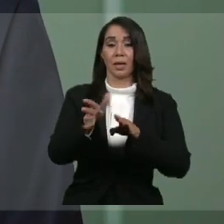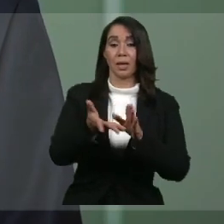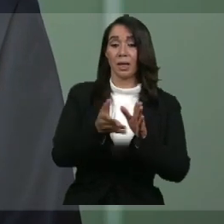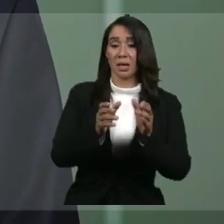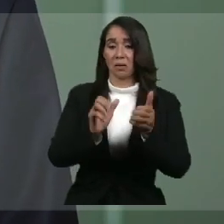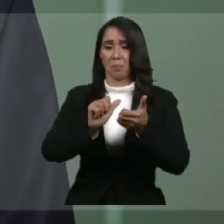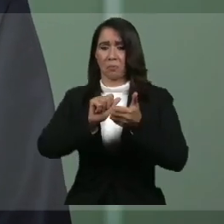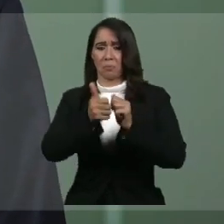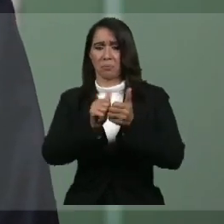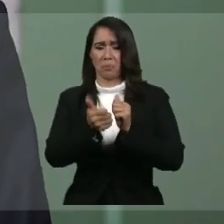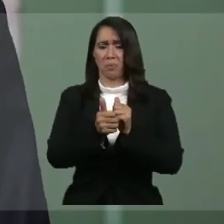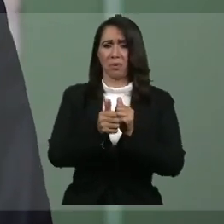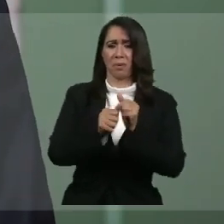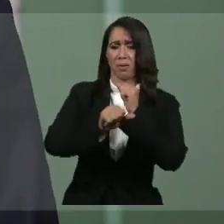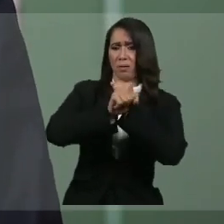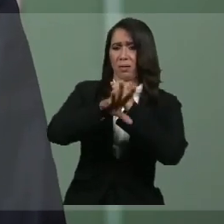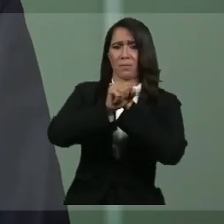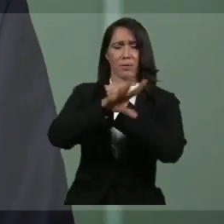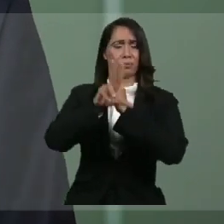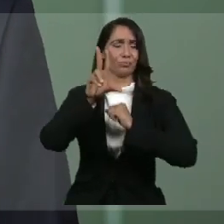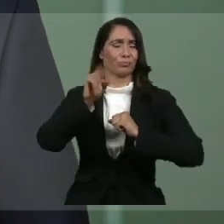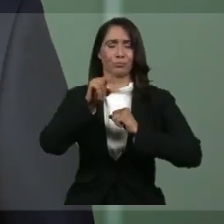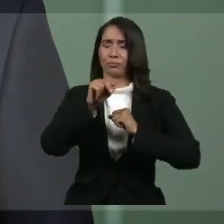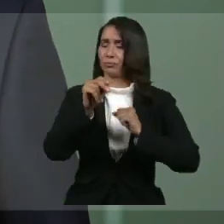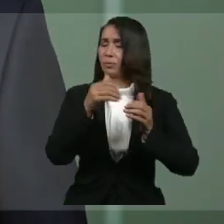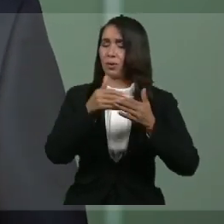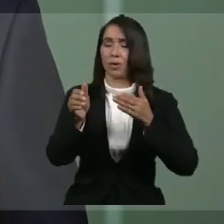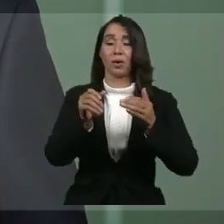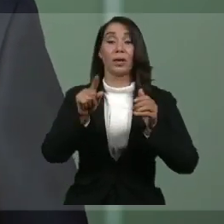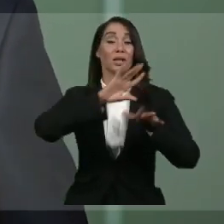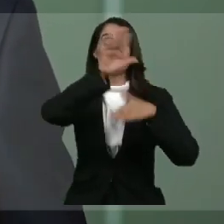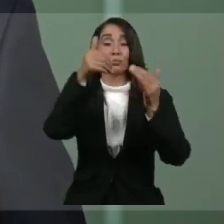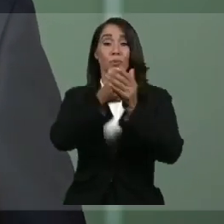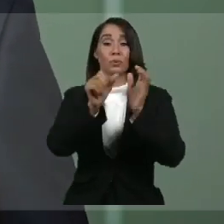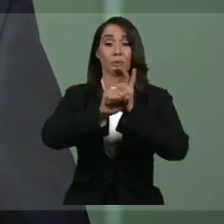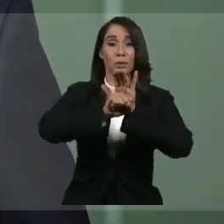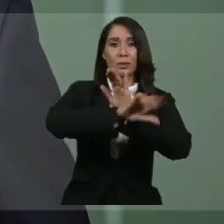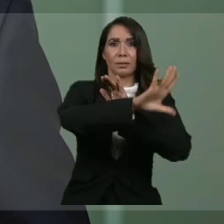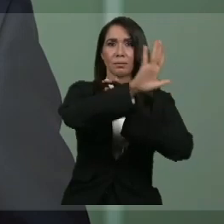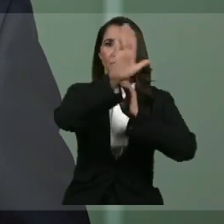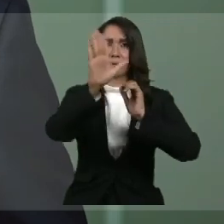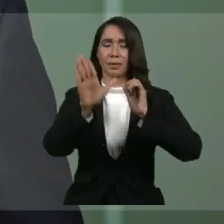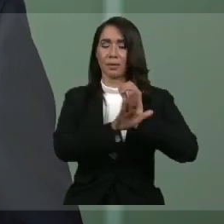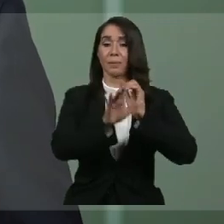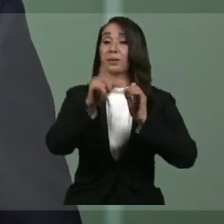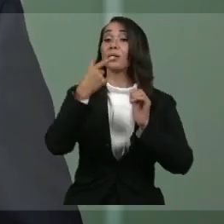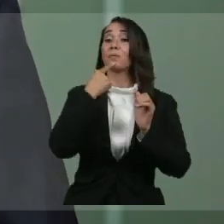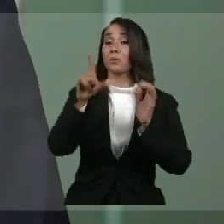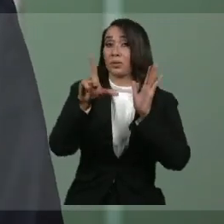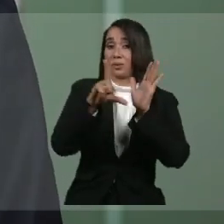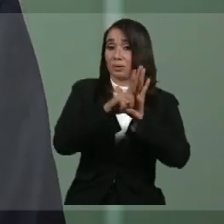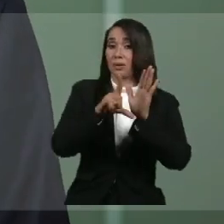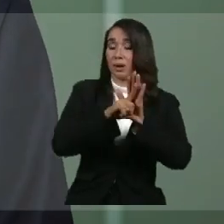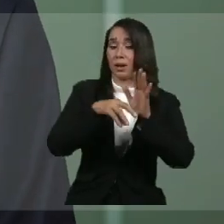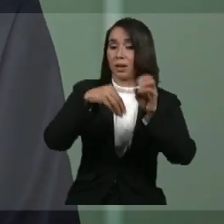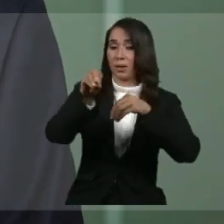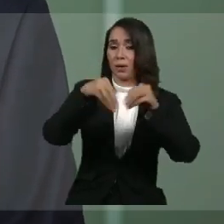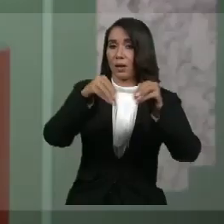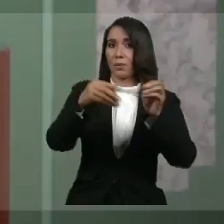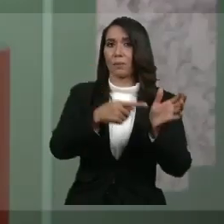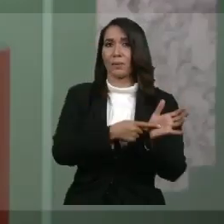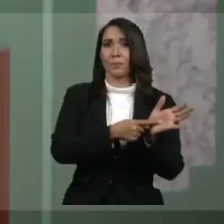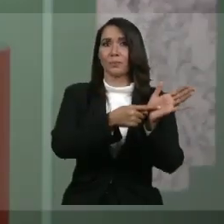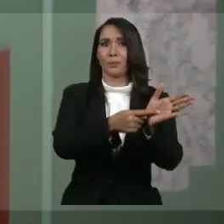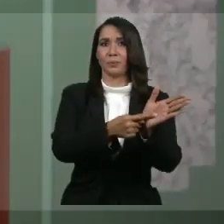competencia, publicidad y transparencia, claramente establecido nuestra legislación para las compras públicas.